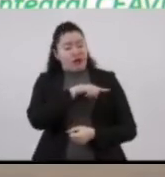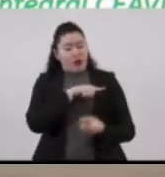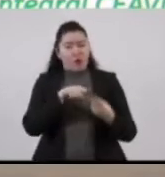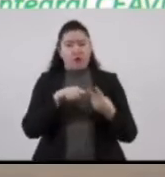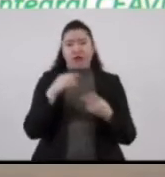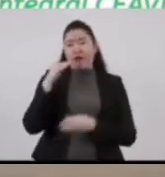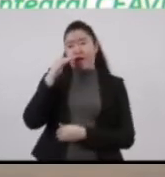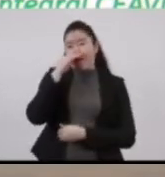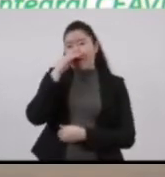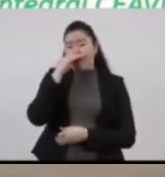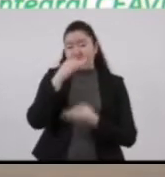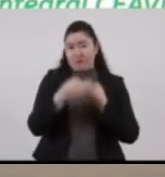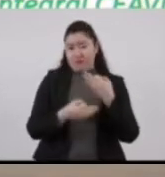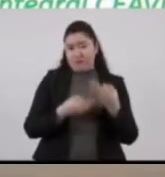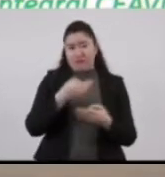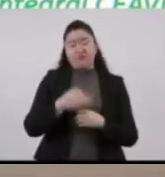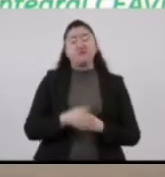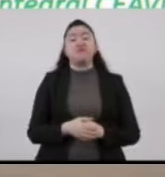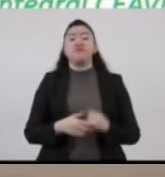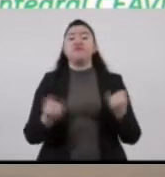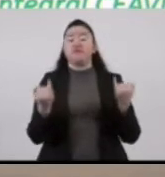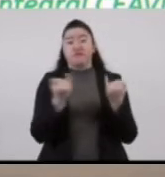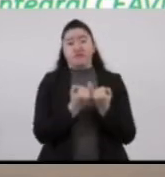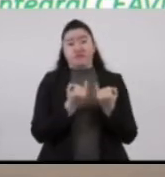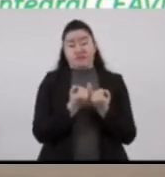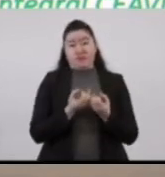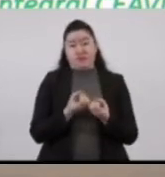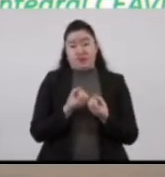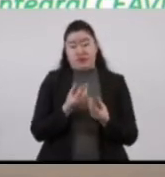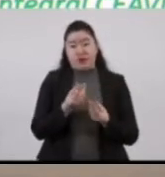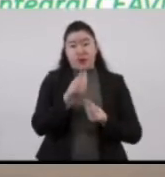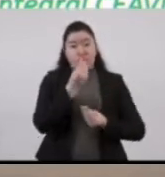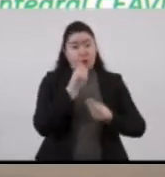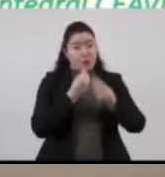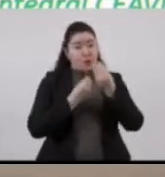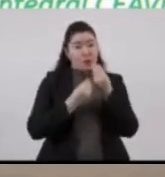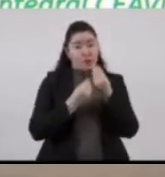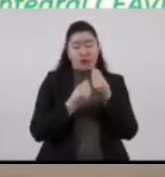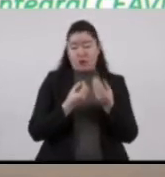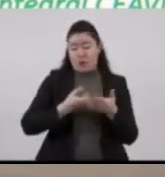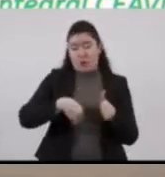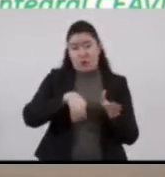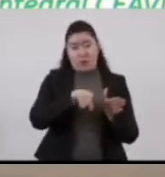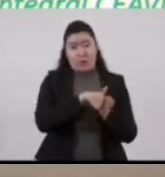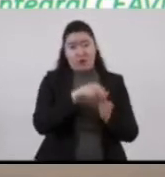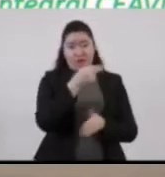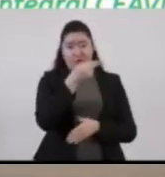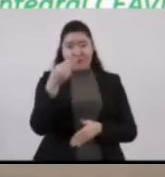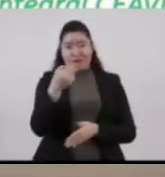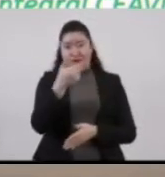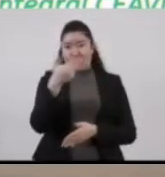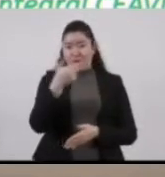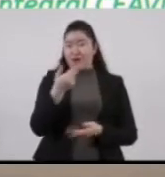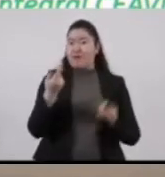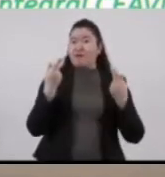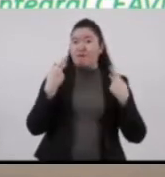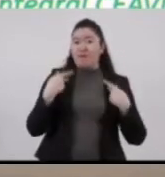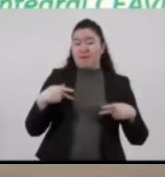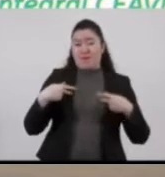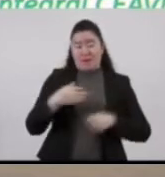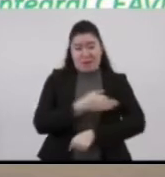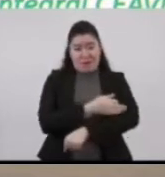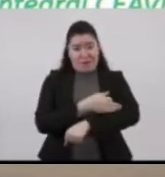De esa misma manera, se proveen medidas de alimentación y alojamiento a las familias que se encuentran